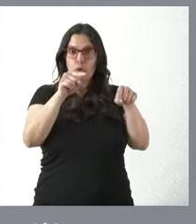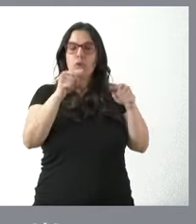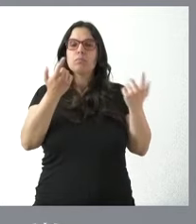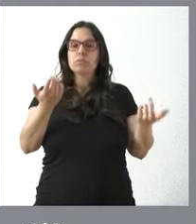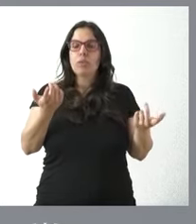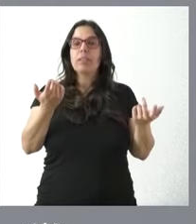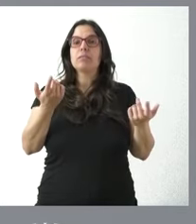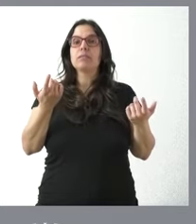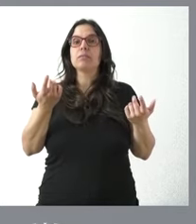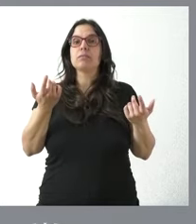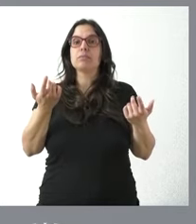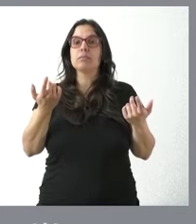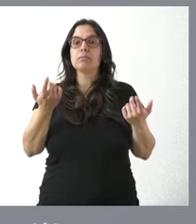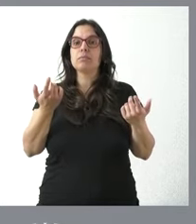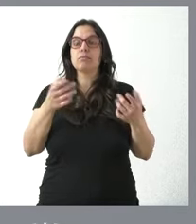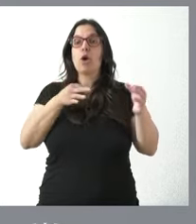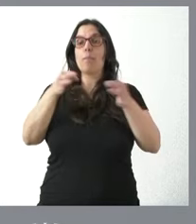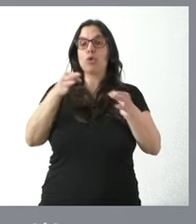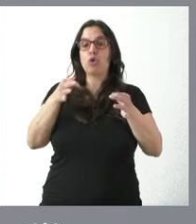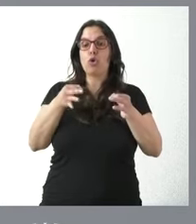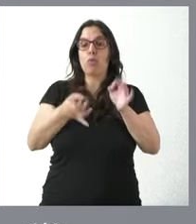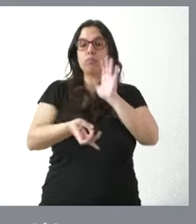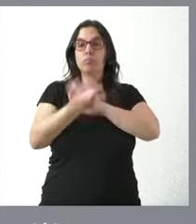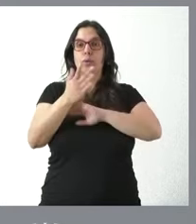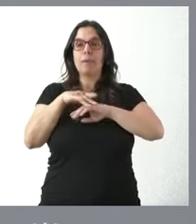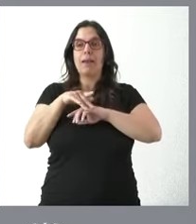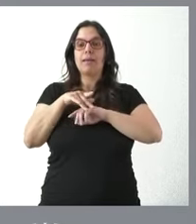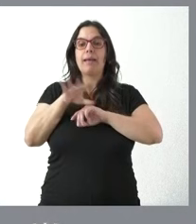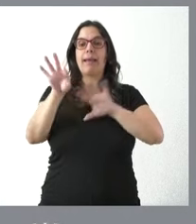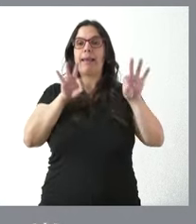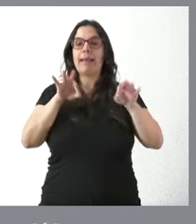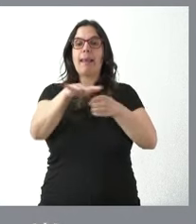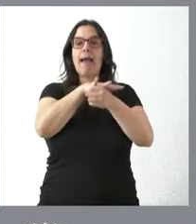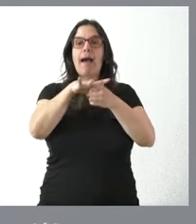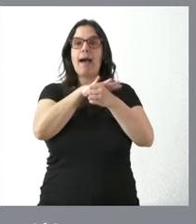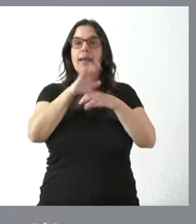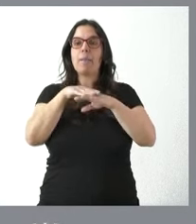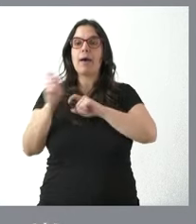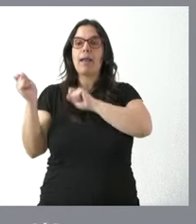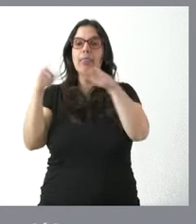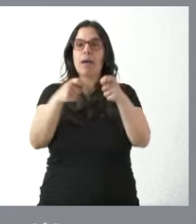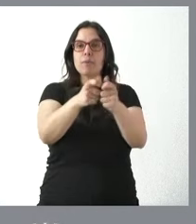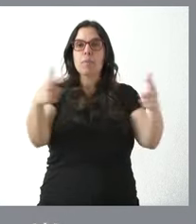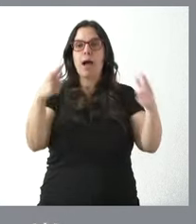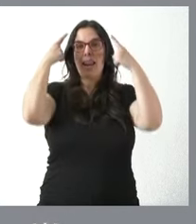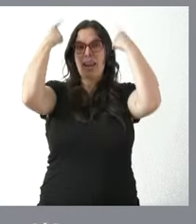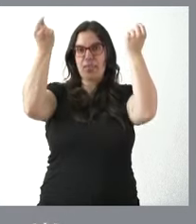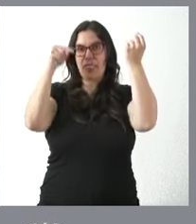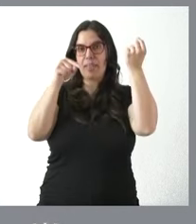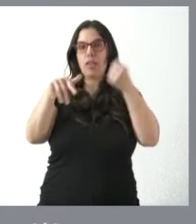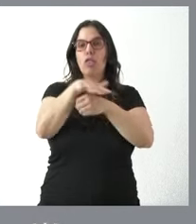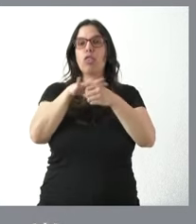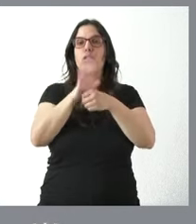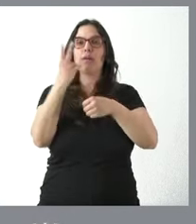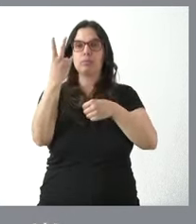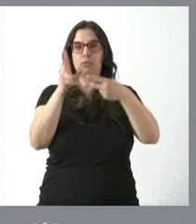de esta forma, un protocolo de selección de área de reintroducción del INCE ibérico en torno a estas dos zonas que les